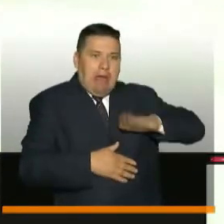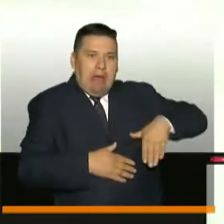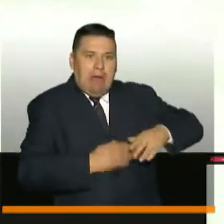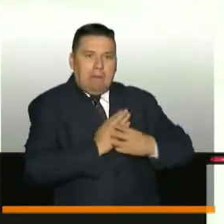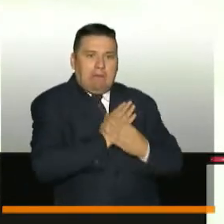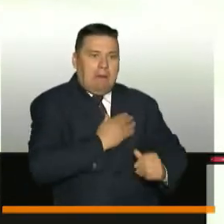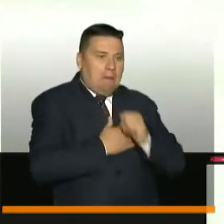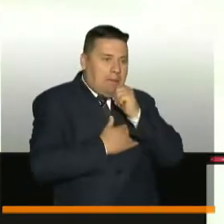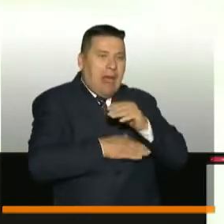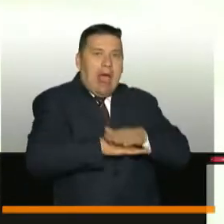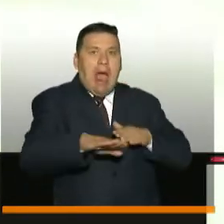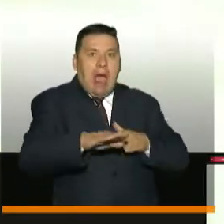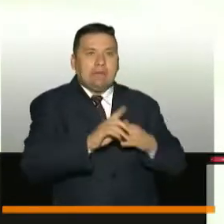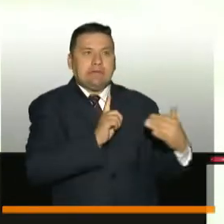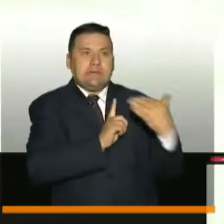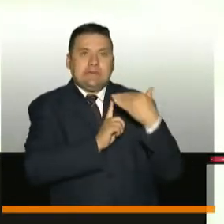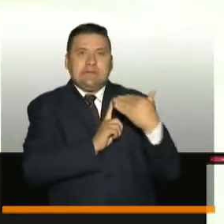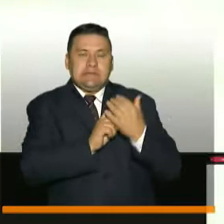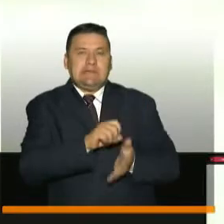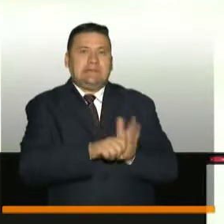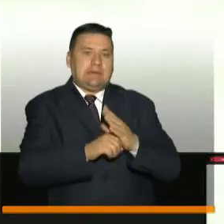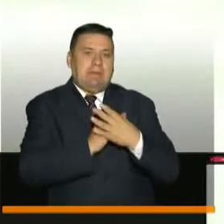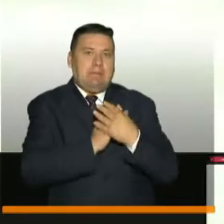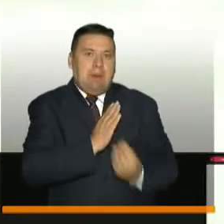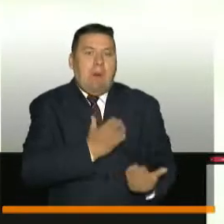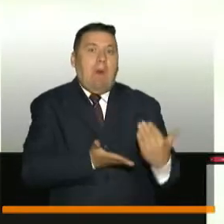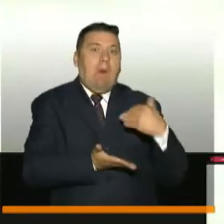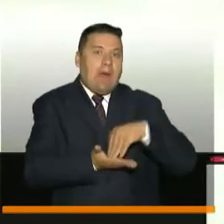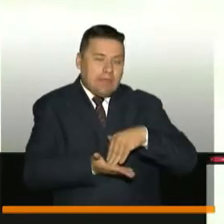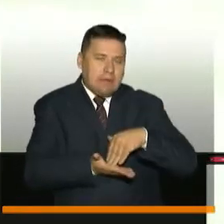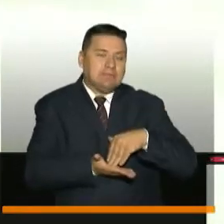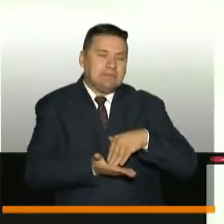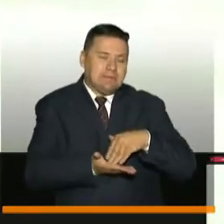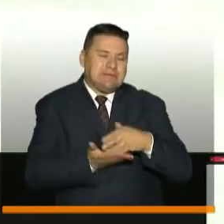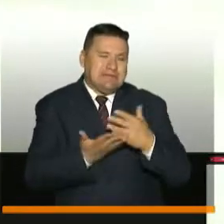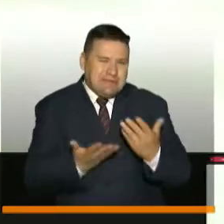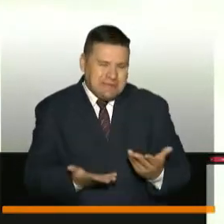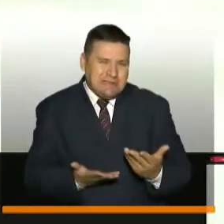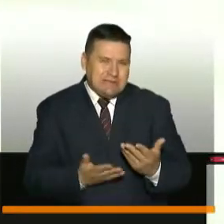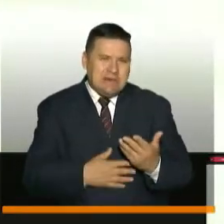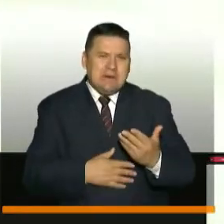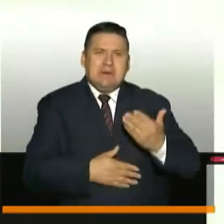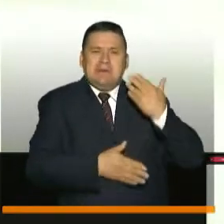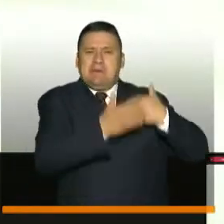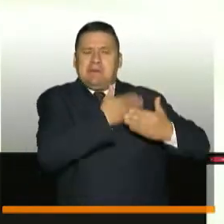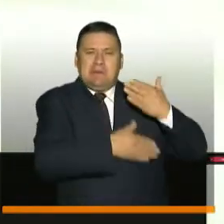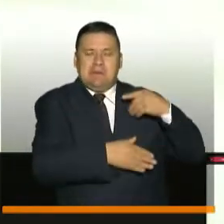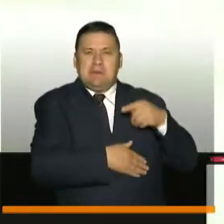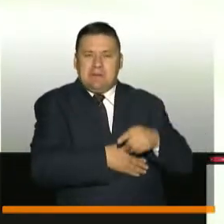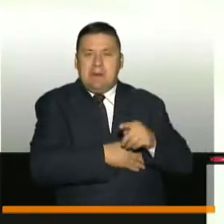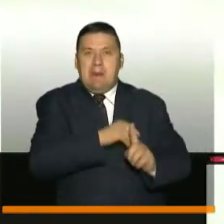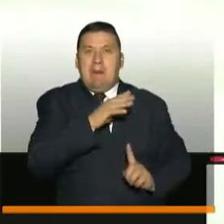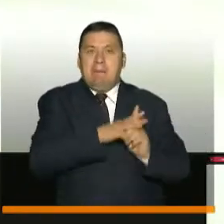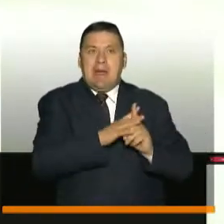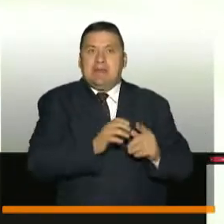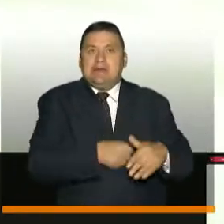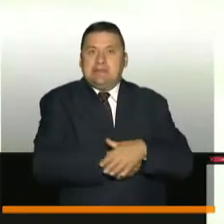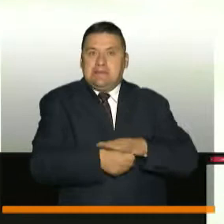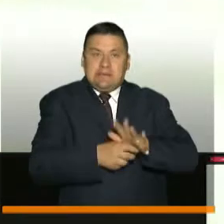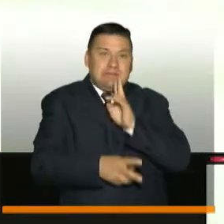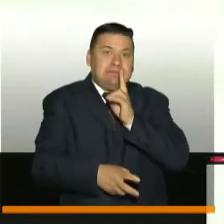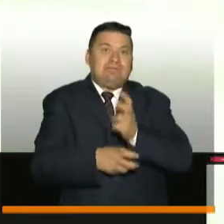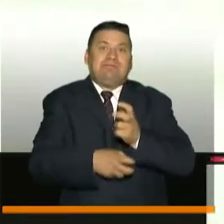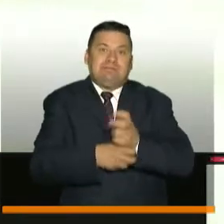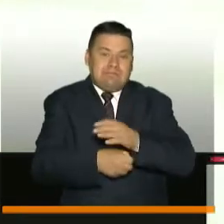pobreza, volviendo a situaciones de pobreza de la década pasada, generando unas situaciones muy